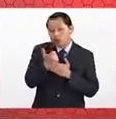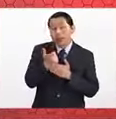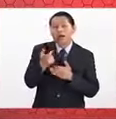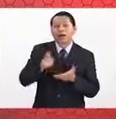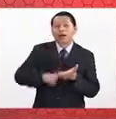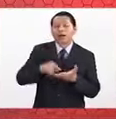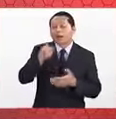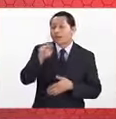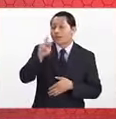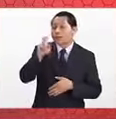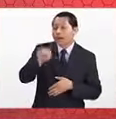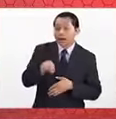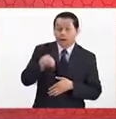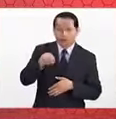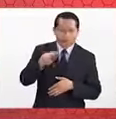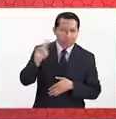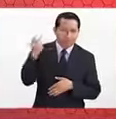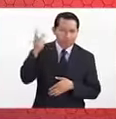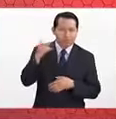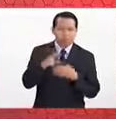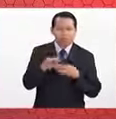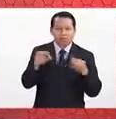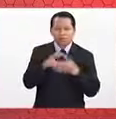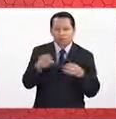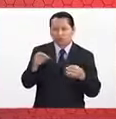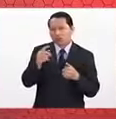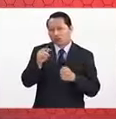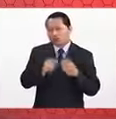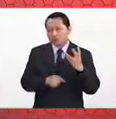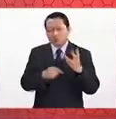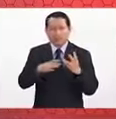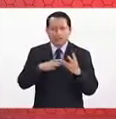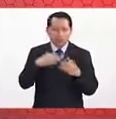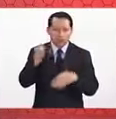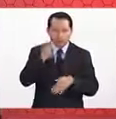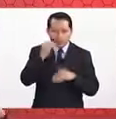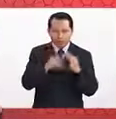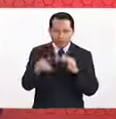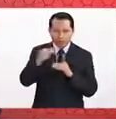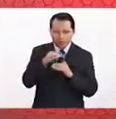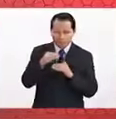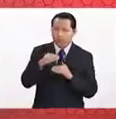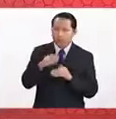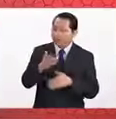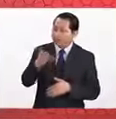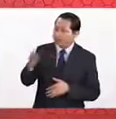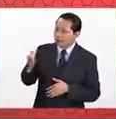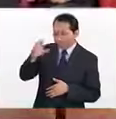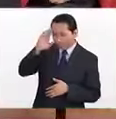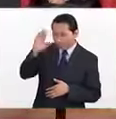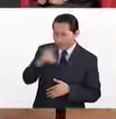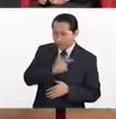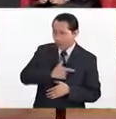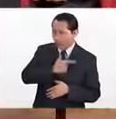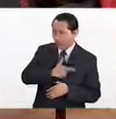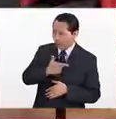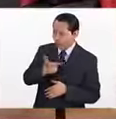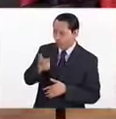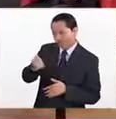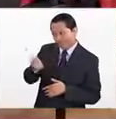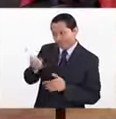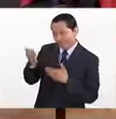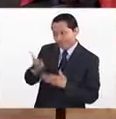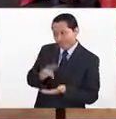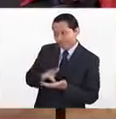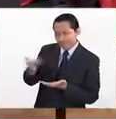Politécnico Nacional. Con él hablaremos de la oferta educativa de esta Escuela Superior de Economía. Un placer saludarlo, maestro. Buenos días. Gracias por estar con nosotros. Es